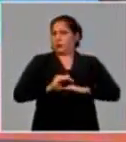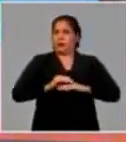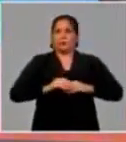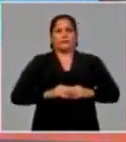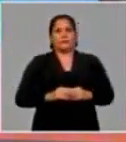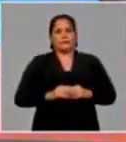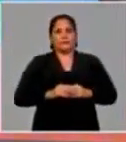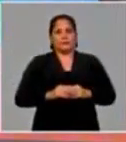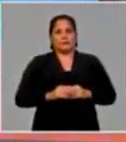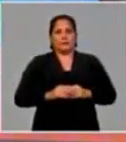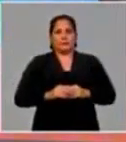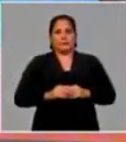primer momento de sus comentarios.